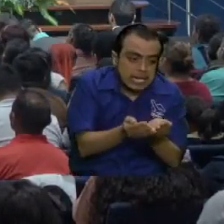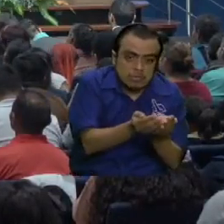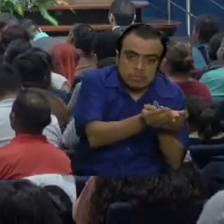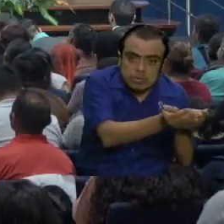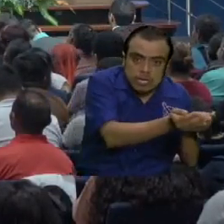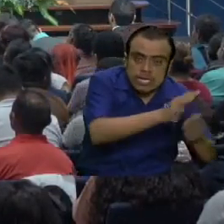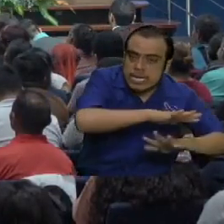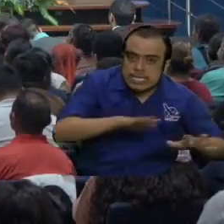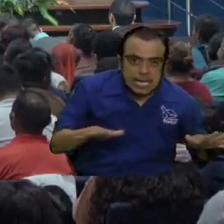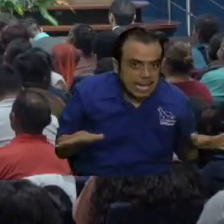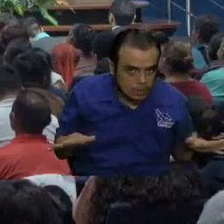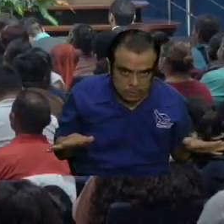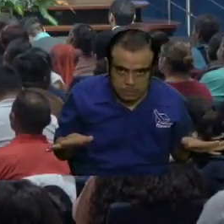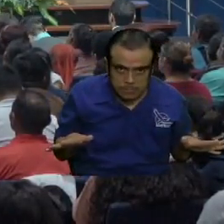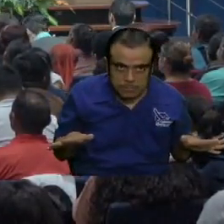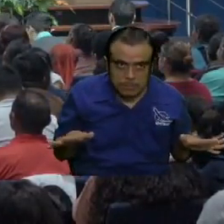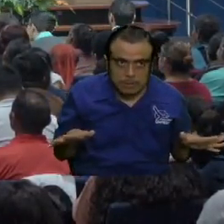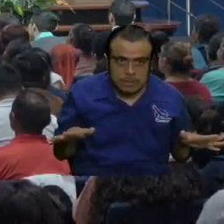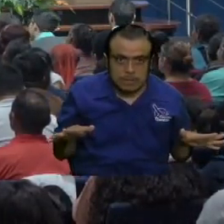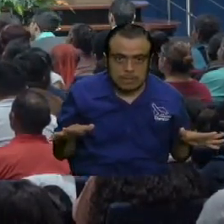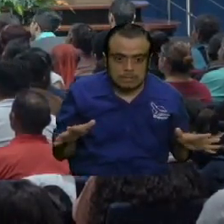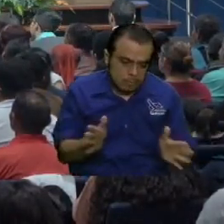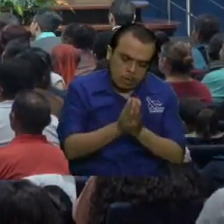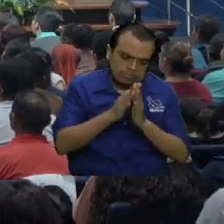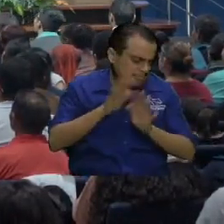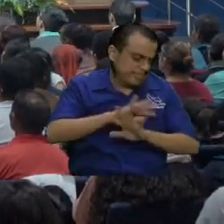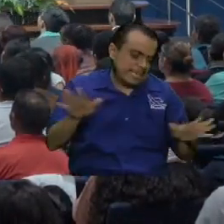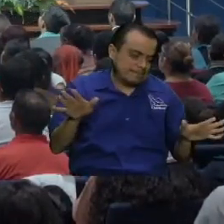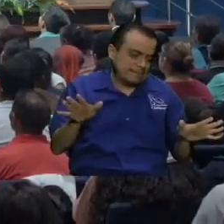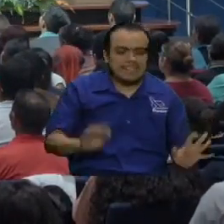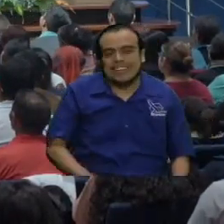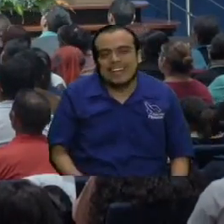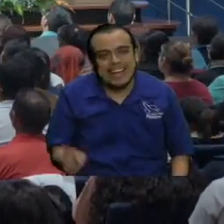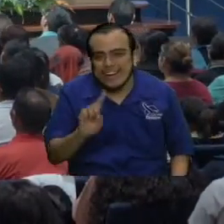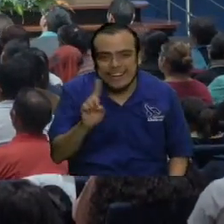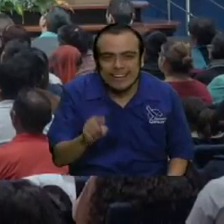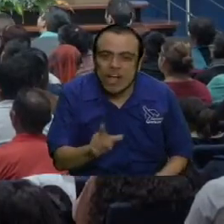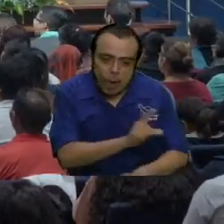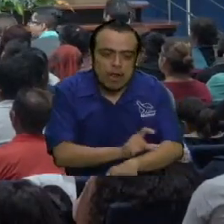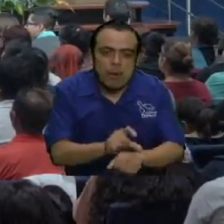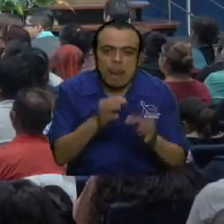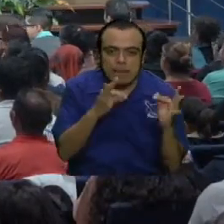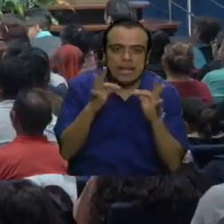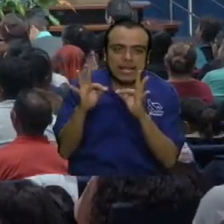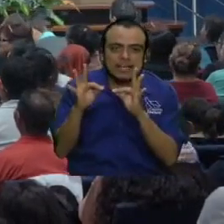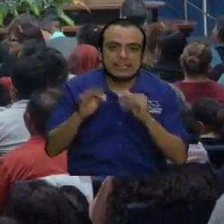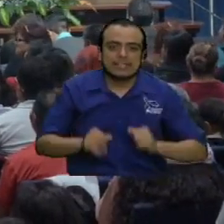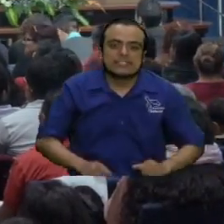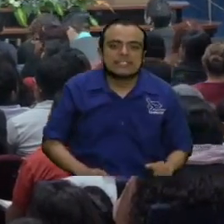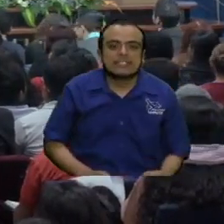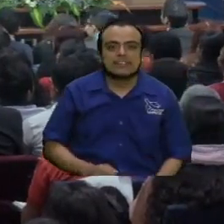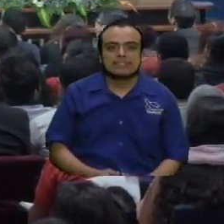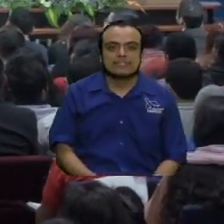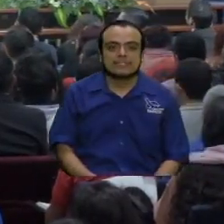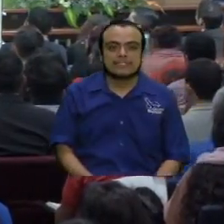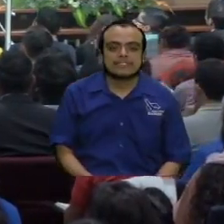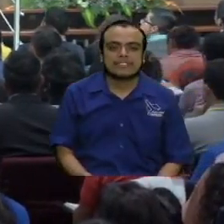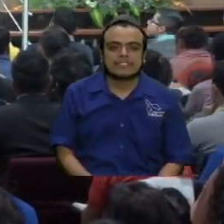termina la historia y la predicación. Levanten, vamos a orar. No, ¿verdad? No. Entonces, mire pues, ahora, mire pues, ahora.